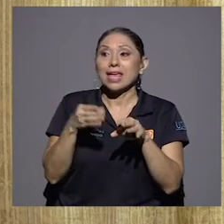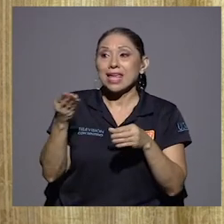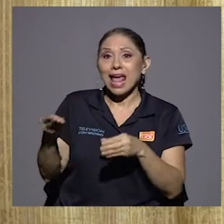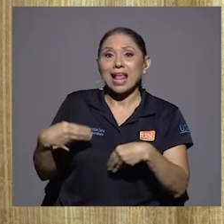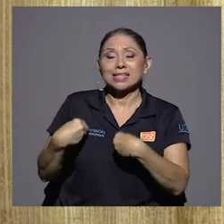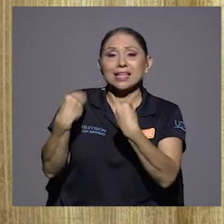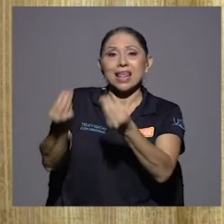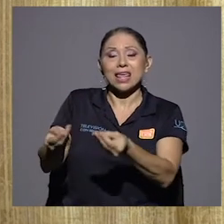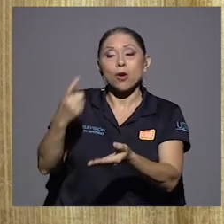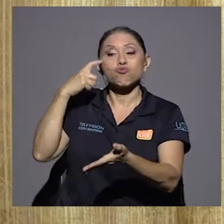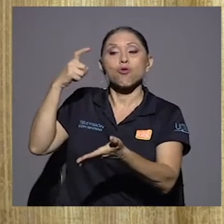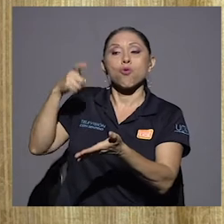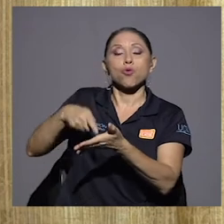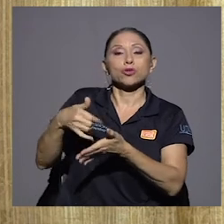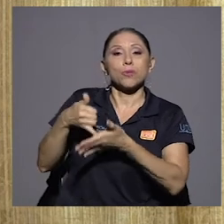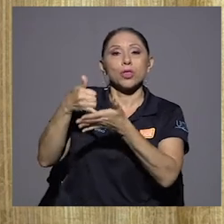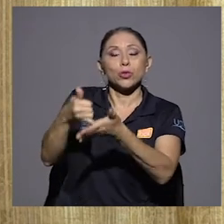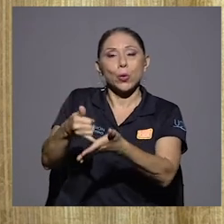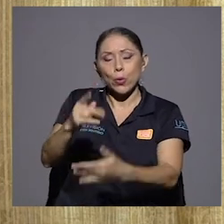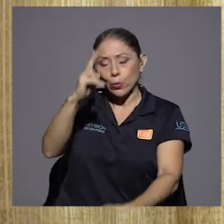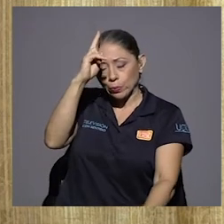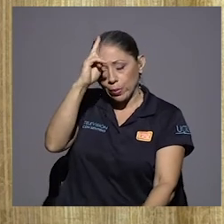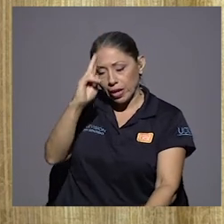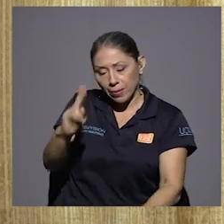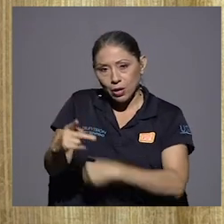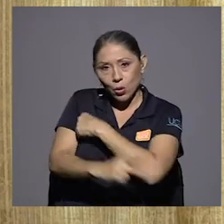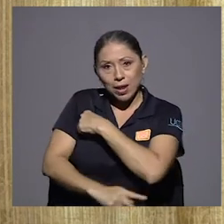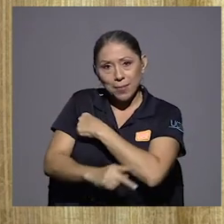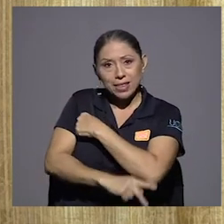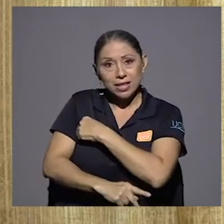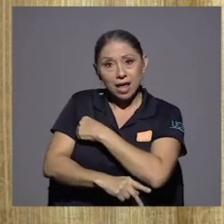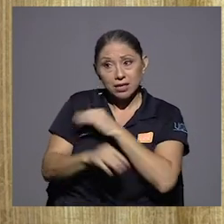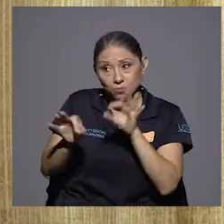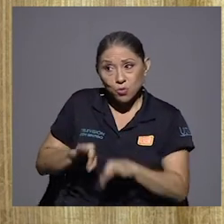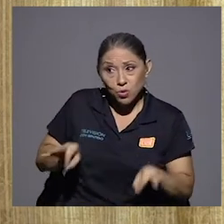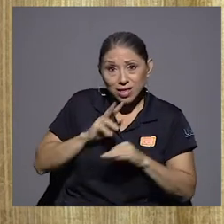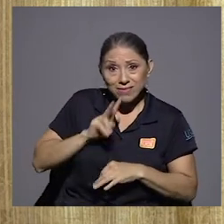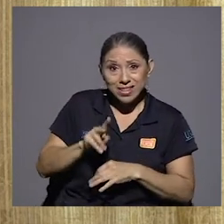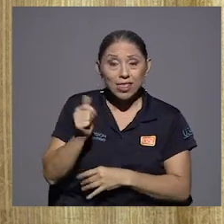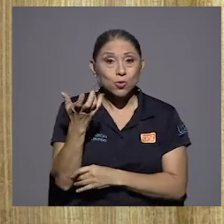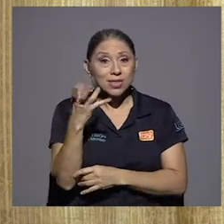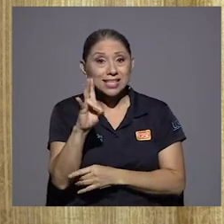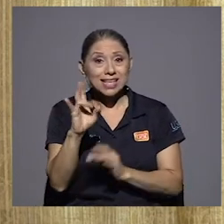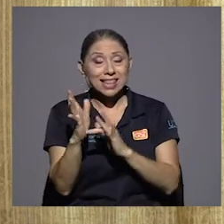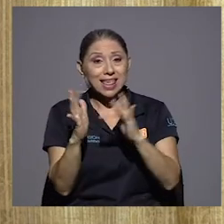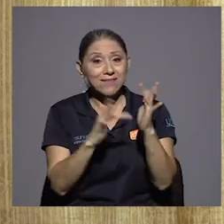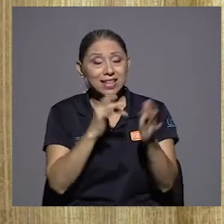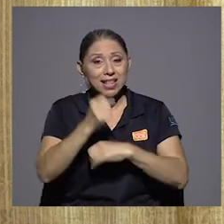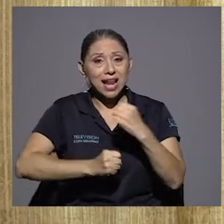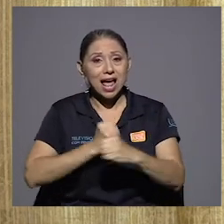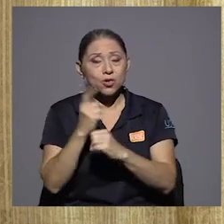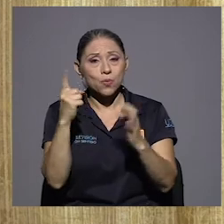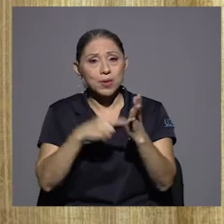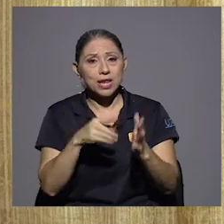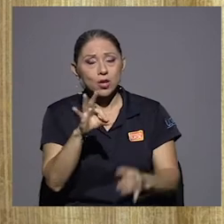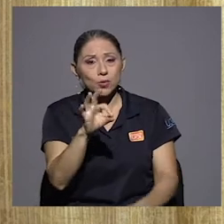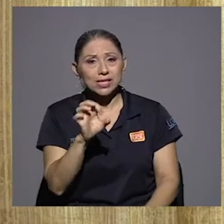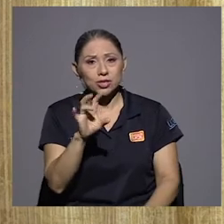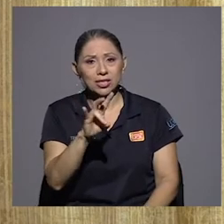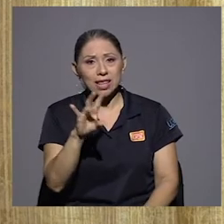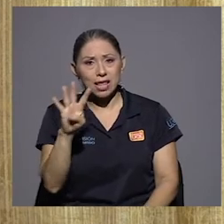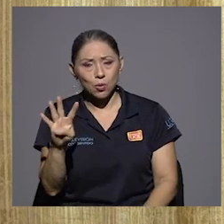patria un 17 de abril del 74 cuéntenos cómo fue